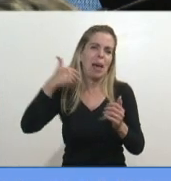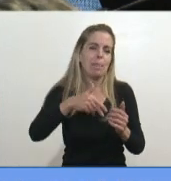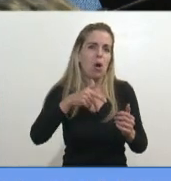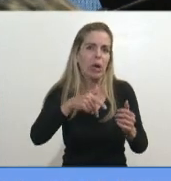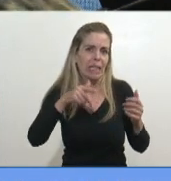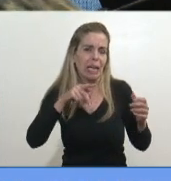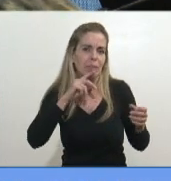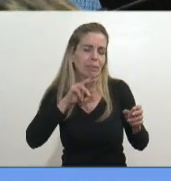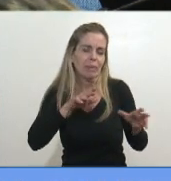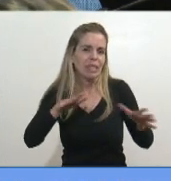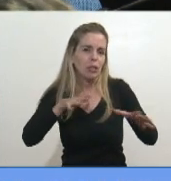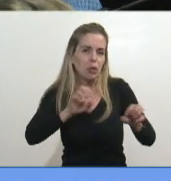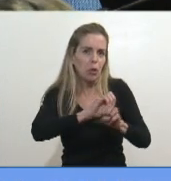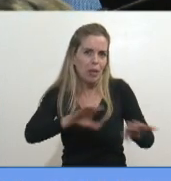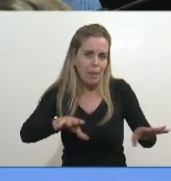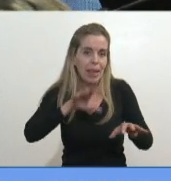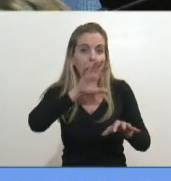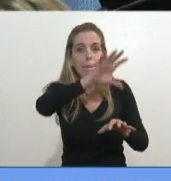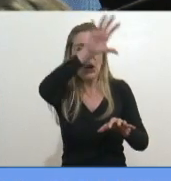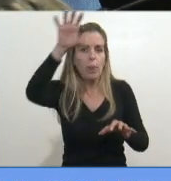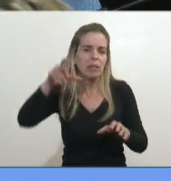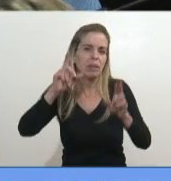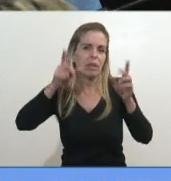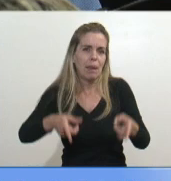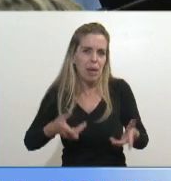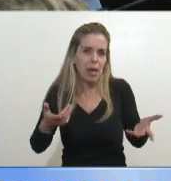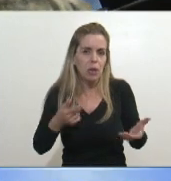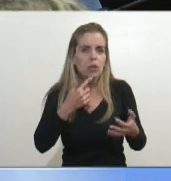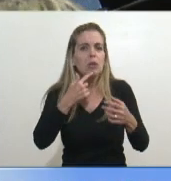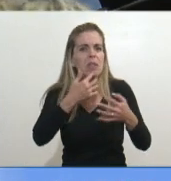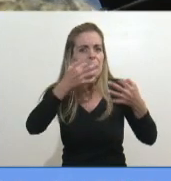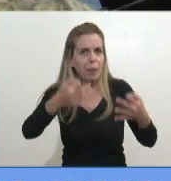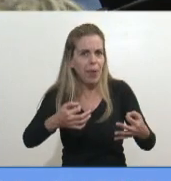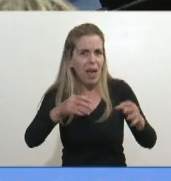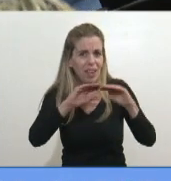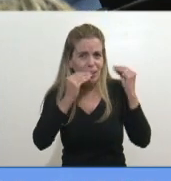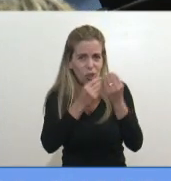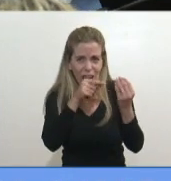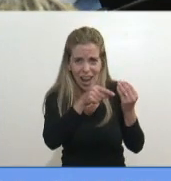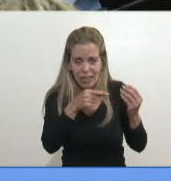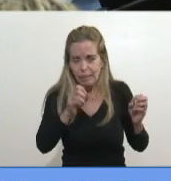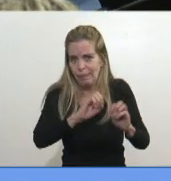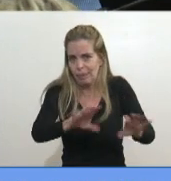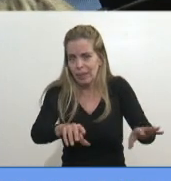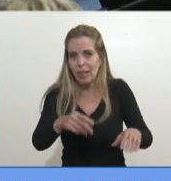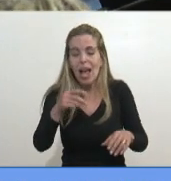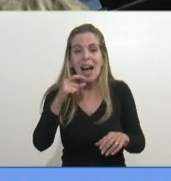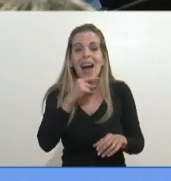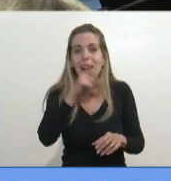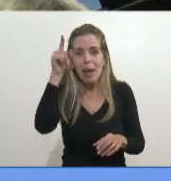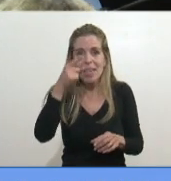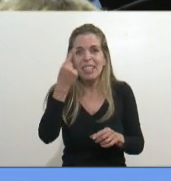provincias están hace rato en alarma sanitaria, ustedes, yo por ejemplo, les digo sinceramente, es un número muy alto esto, en Alemania 164 casos,